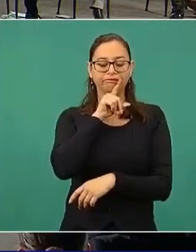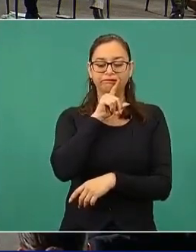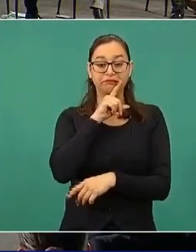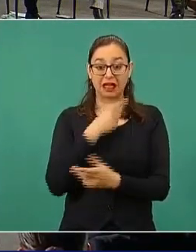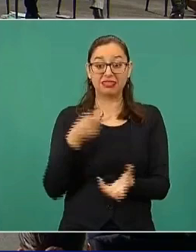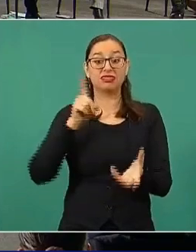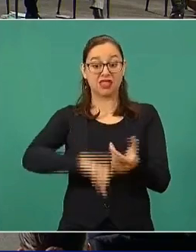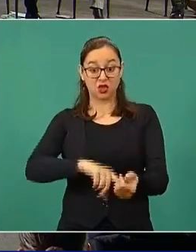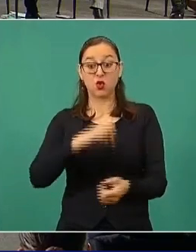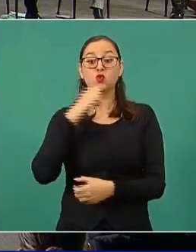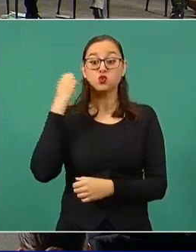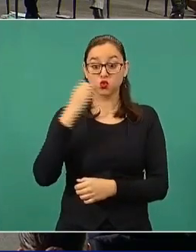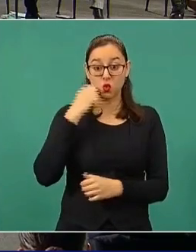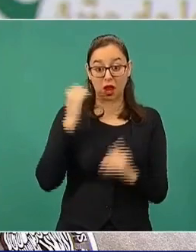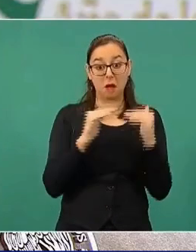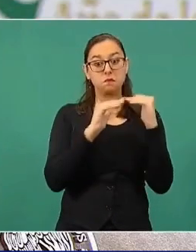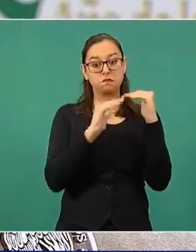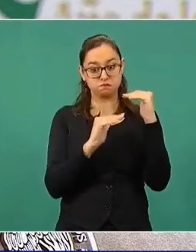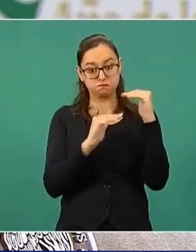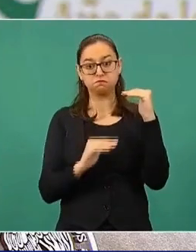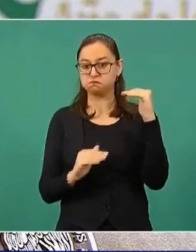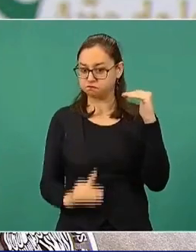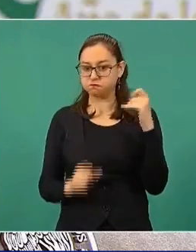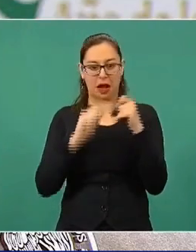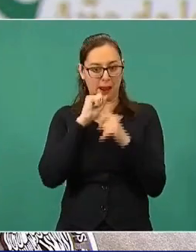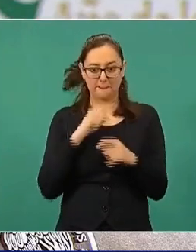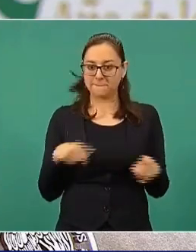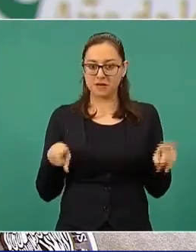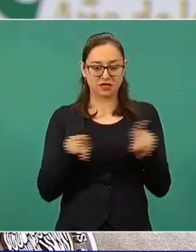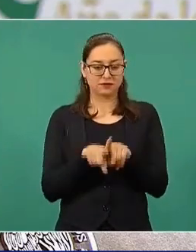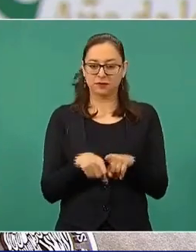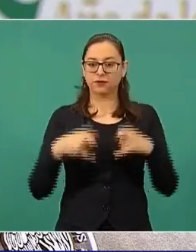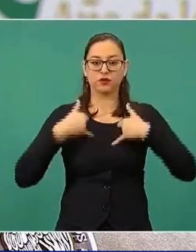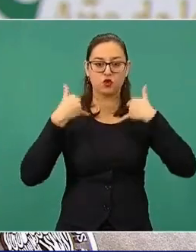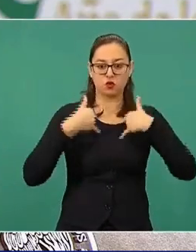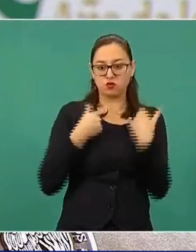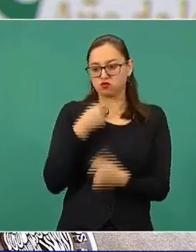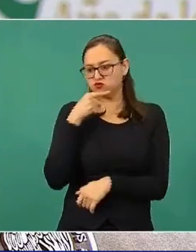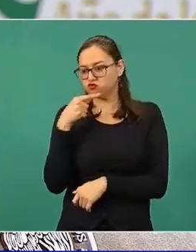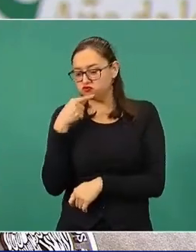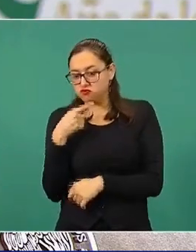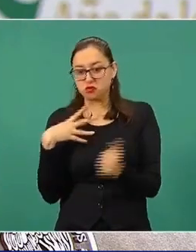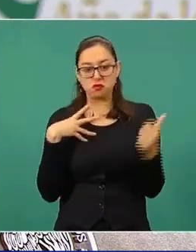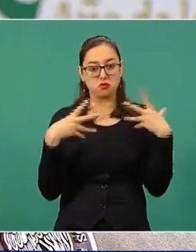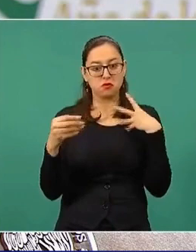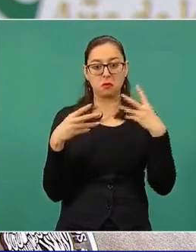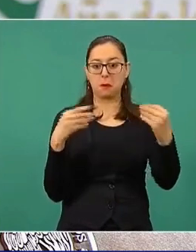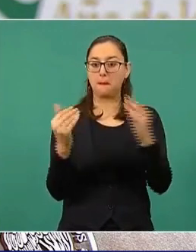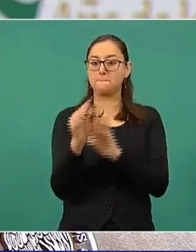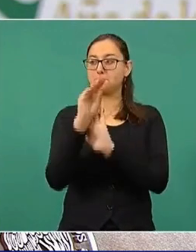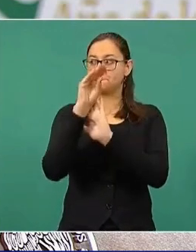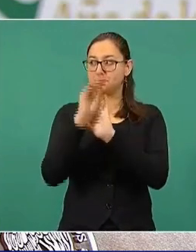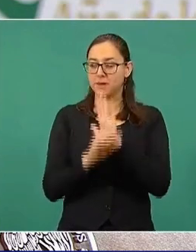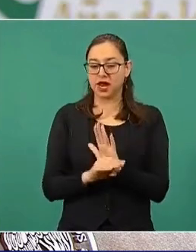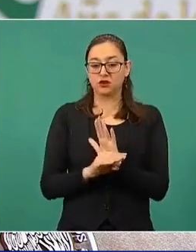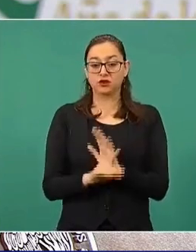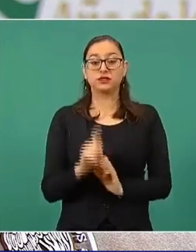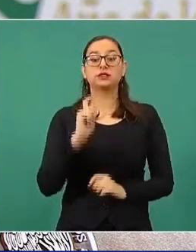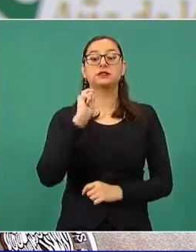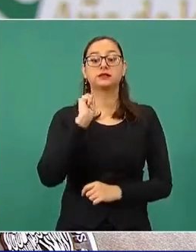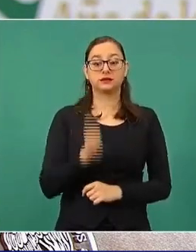casos también se presentó en la niñez y en la adolescencia y por lo tanto las escuelas no fueron